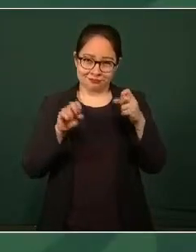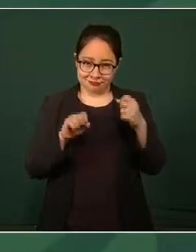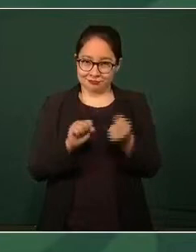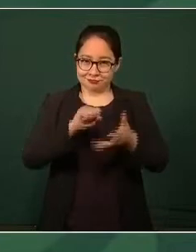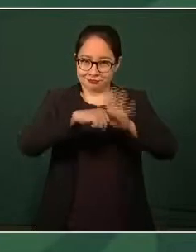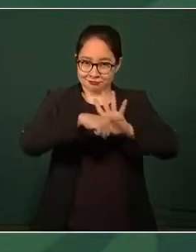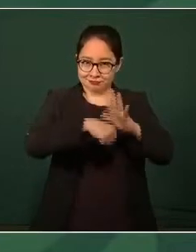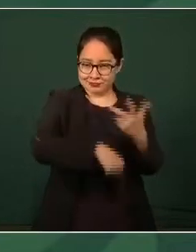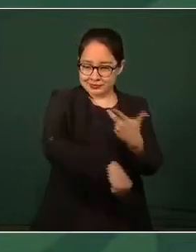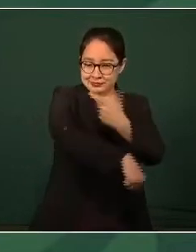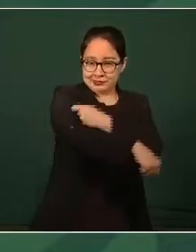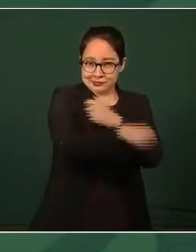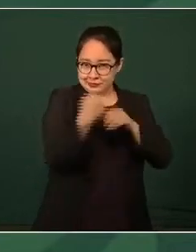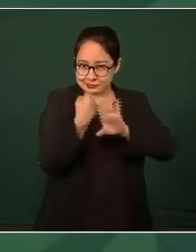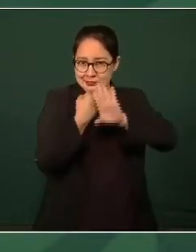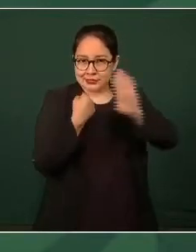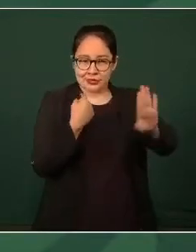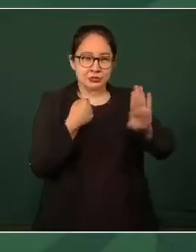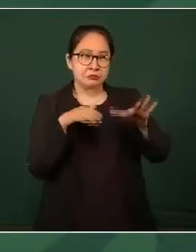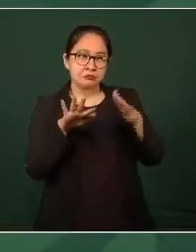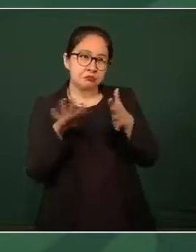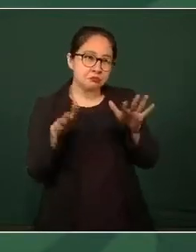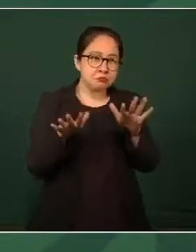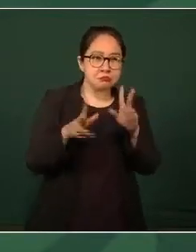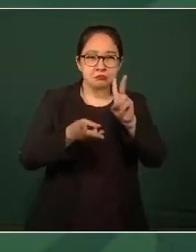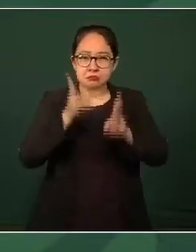cerca de dos meses